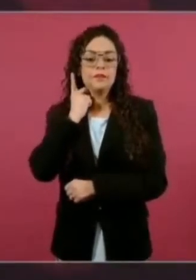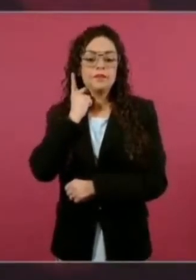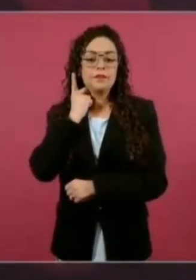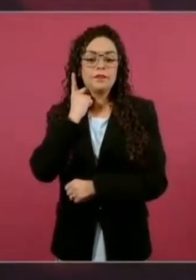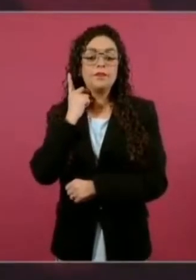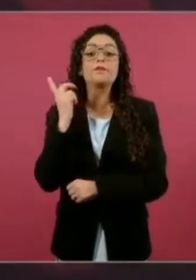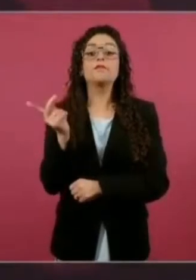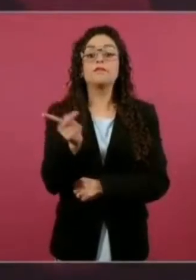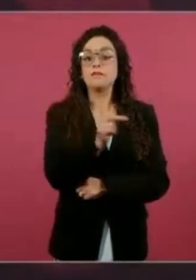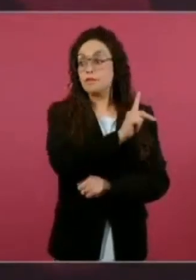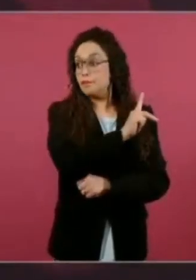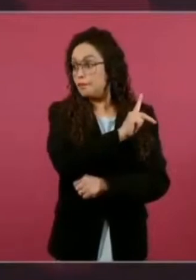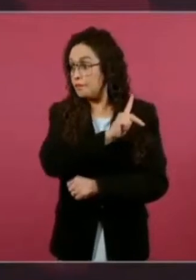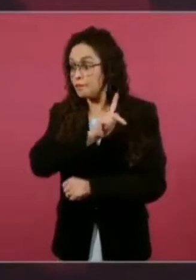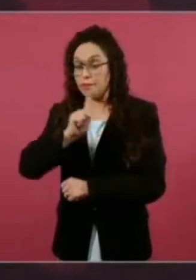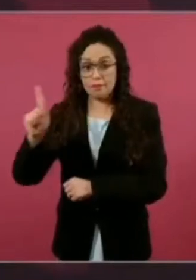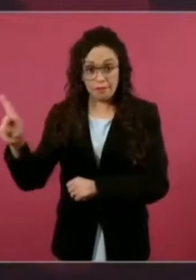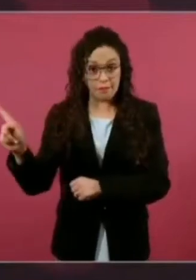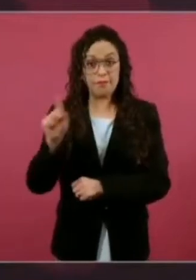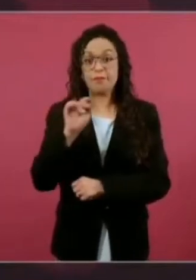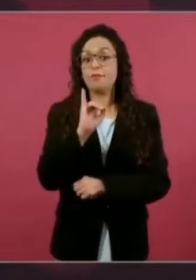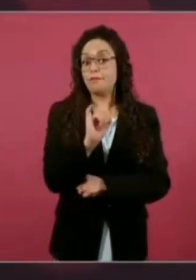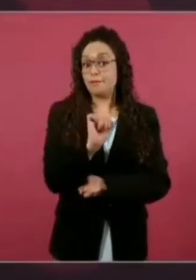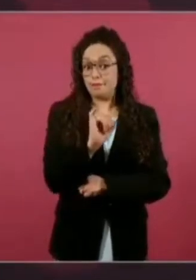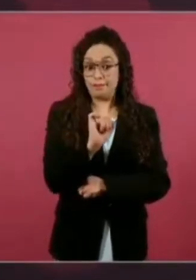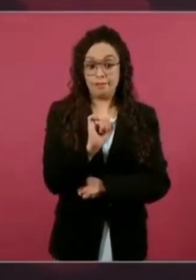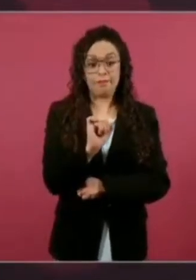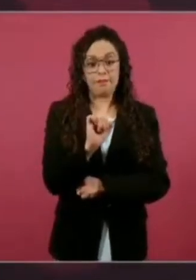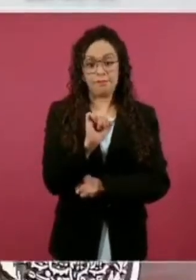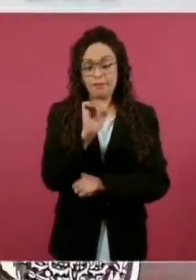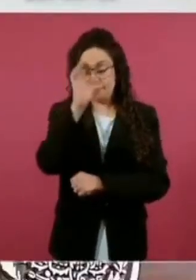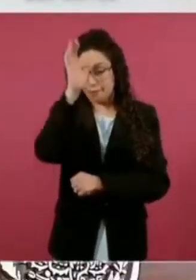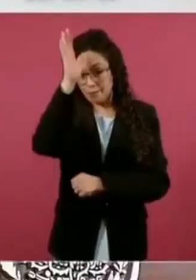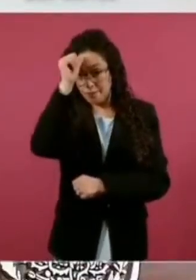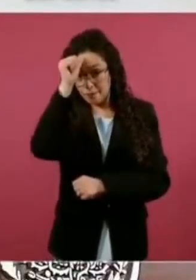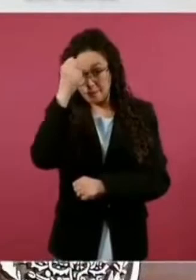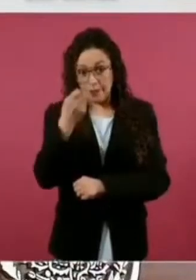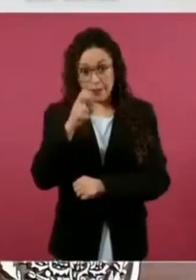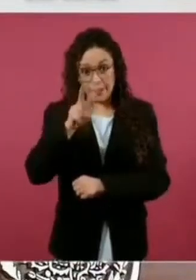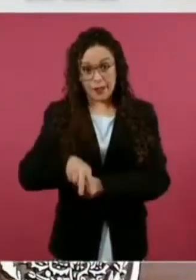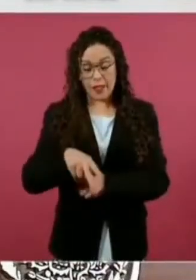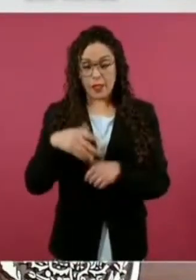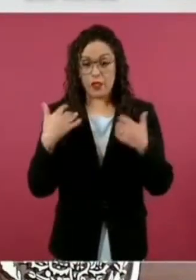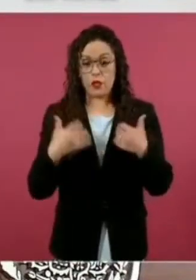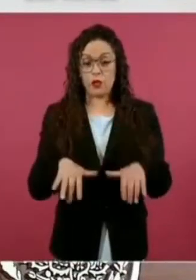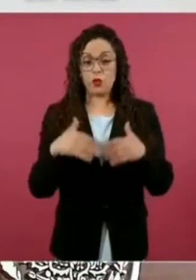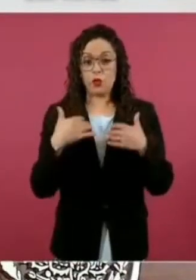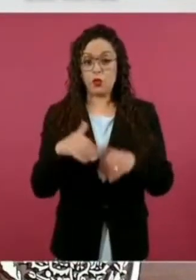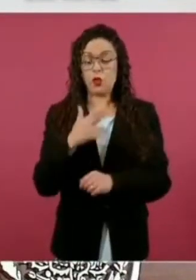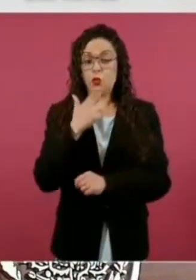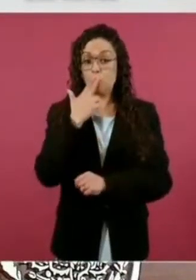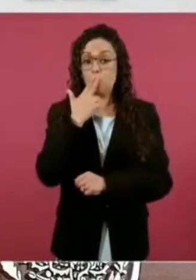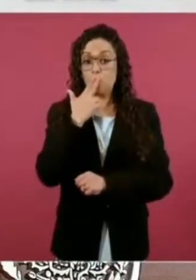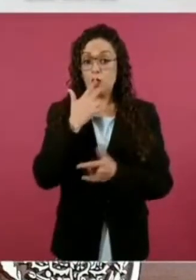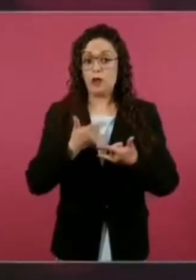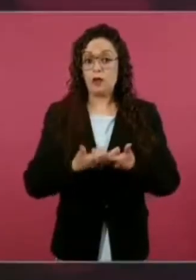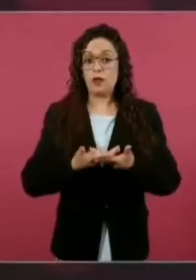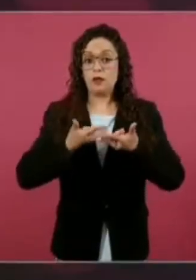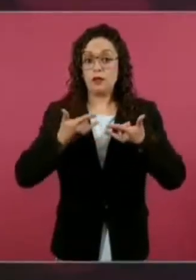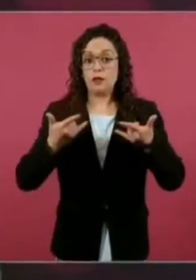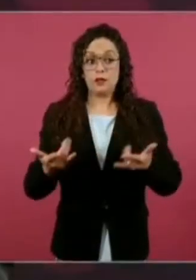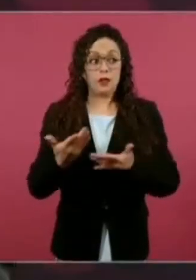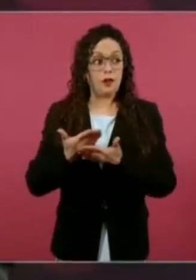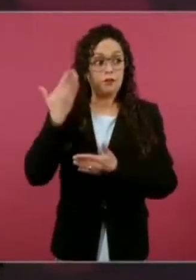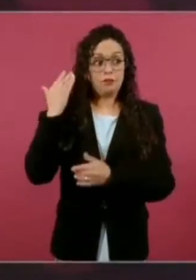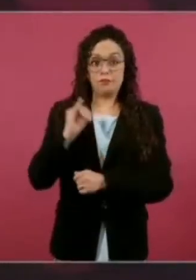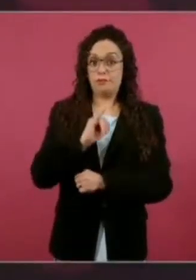unanimidad la reforma. Es un hecho histórico, el reconocimiento